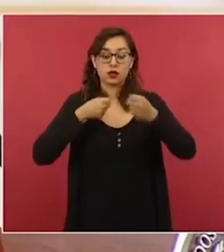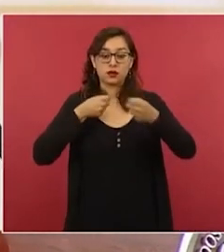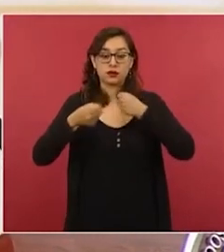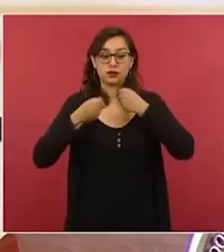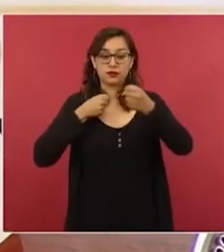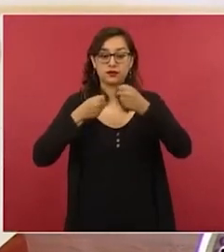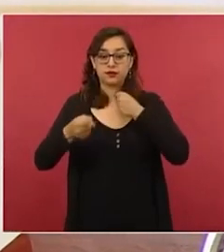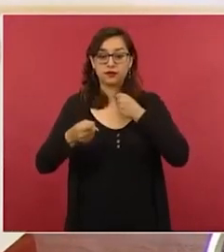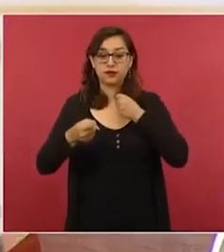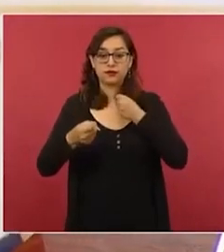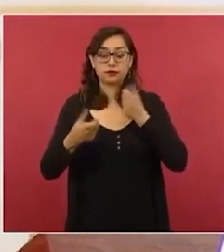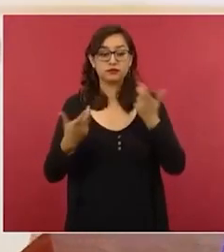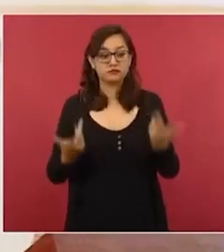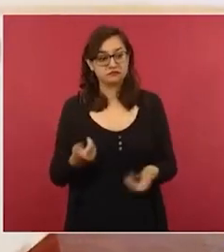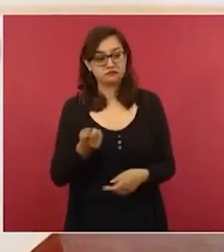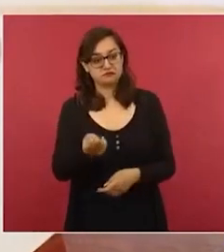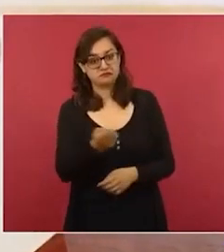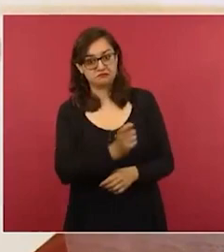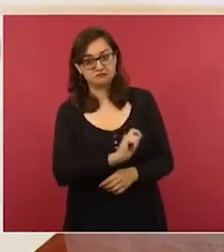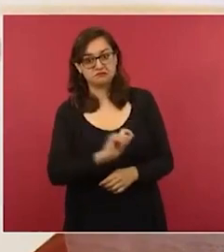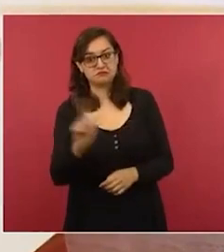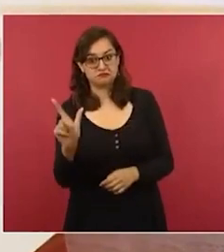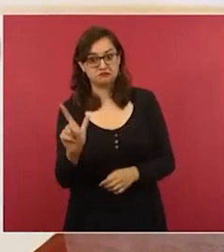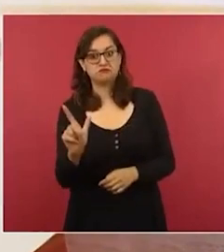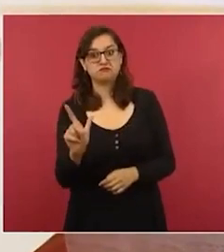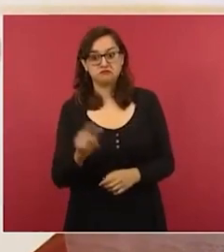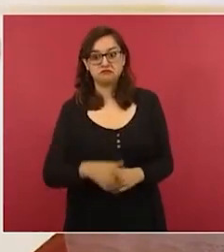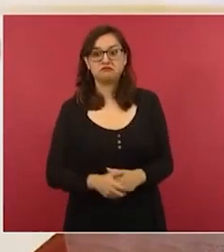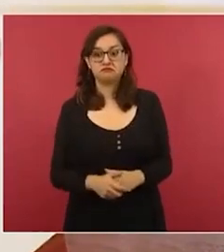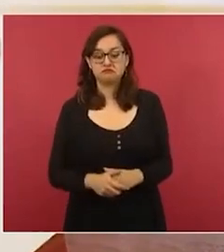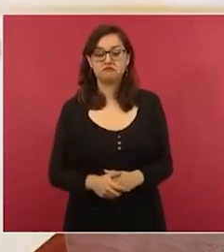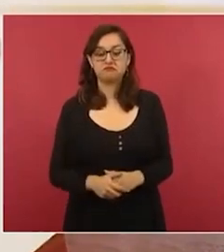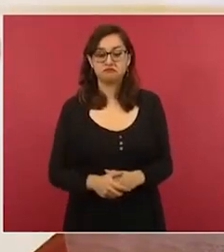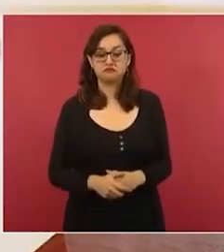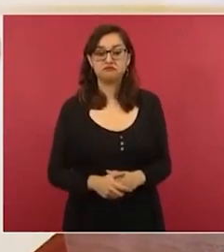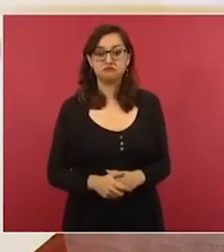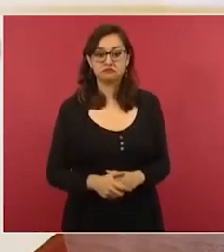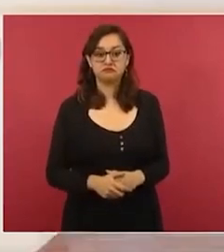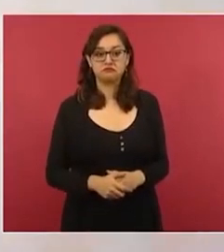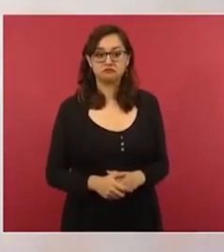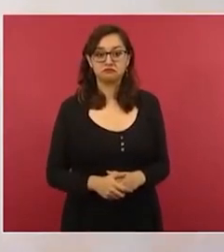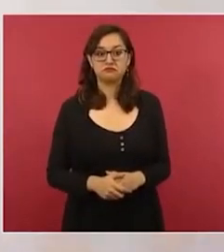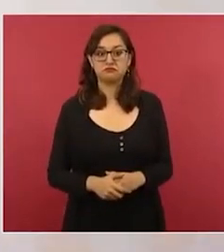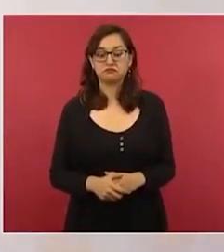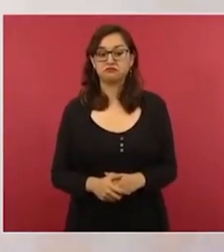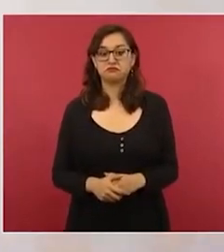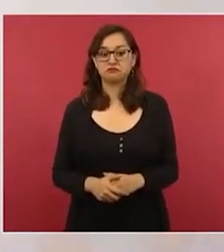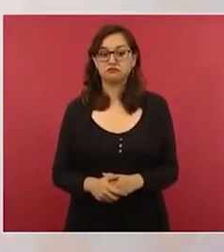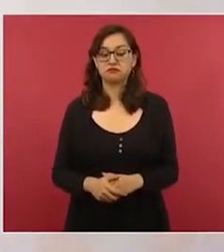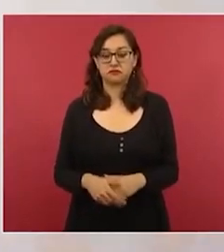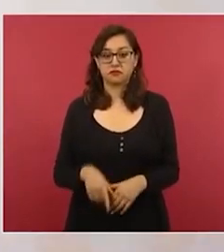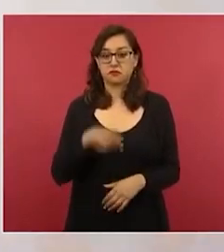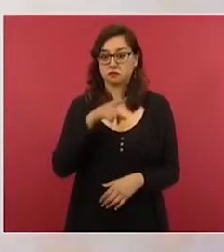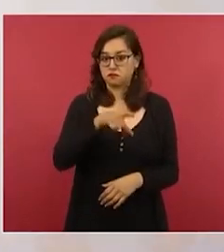de fama también muy escuchados